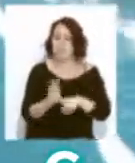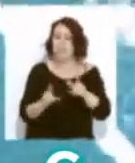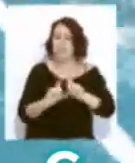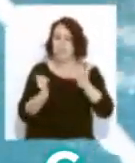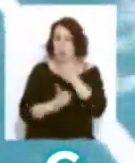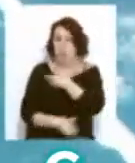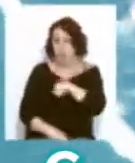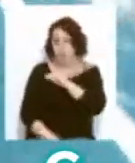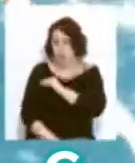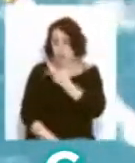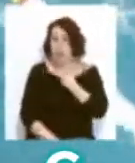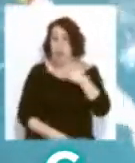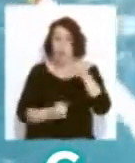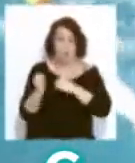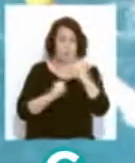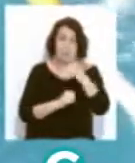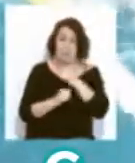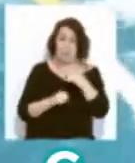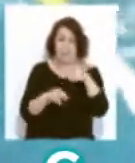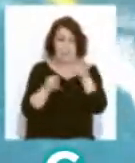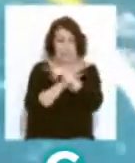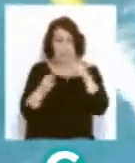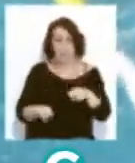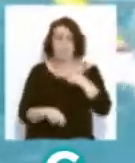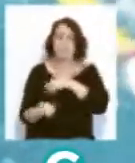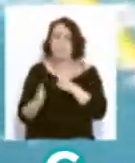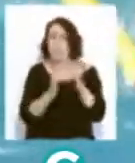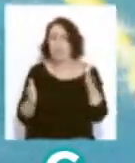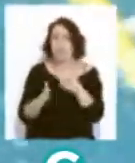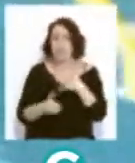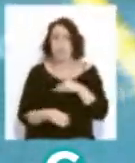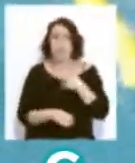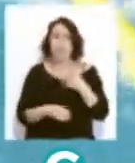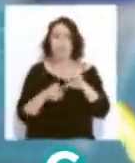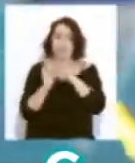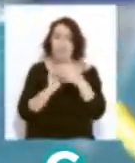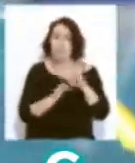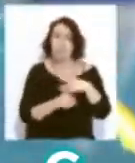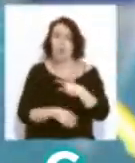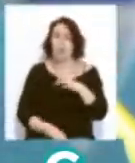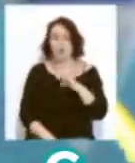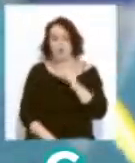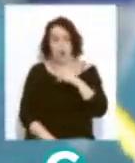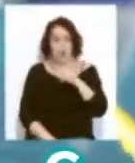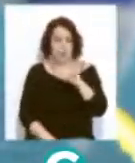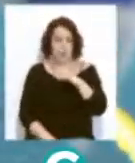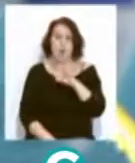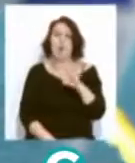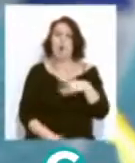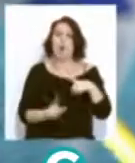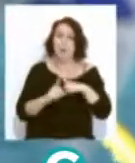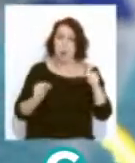equipo nacional en las competiciones internacionales de esta temporada. Juegos Olímpicos, Tokio-Japón, Juegos Mundiales